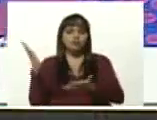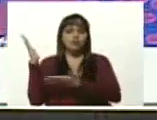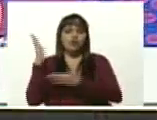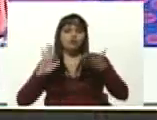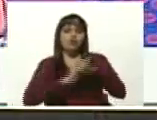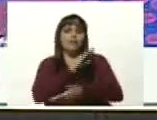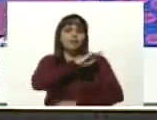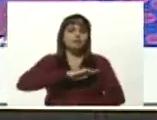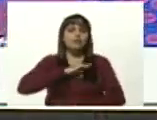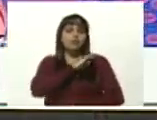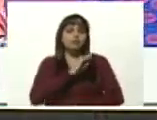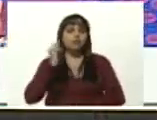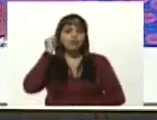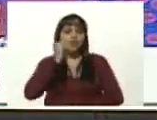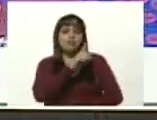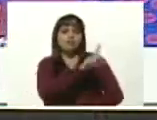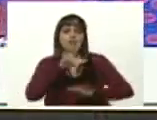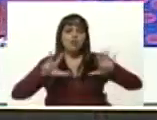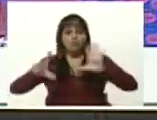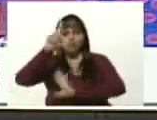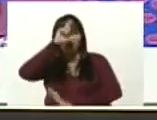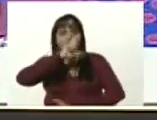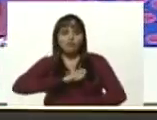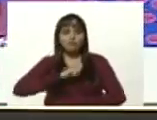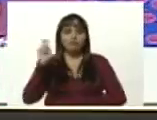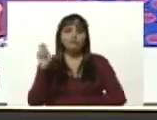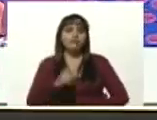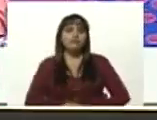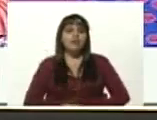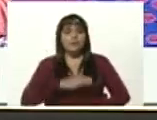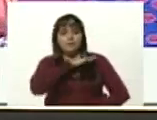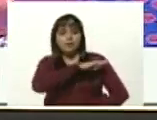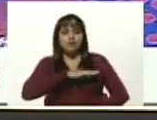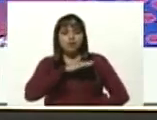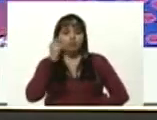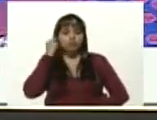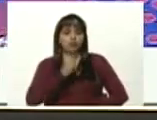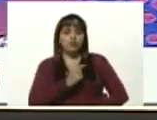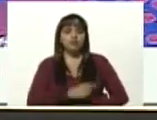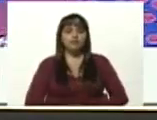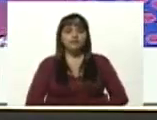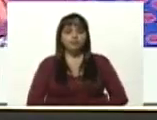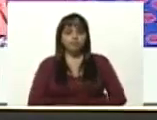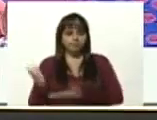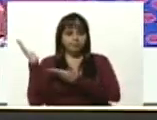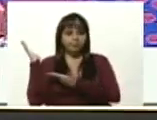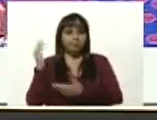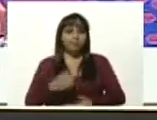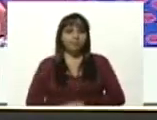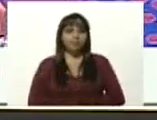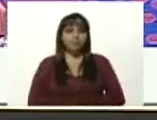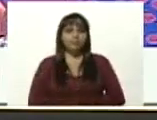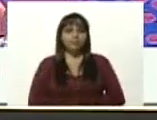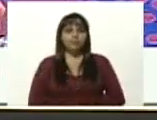la misión Sucre. 18 años, misión Sucre productiva. Adelante, por favor.